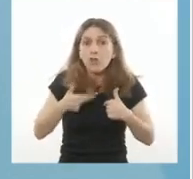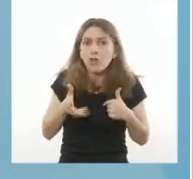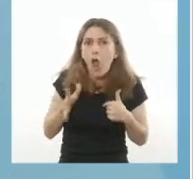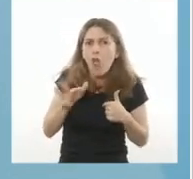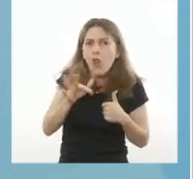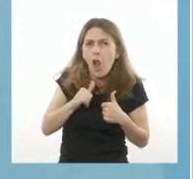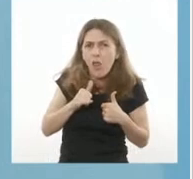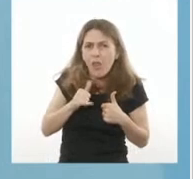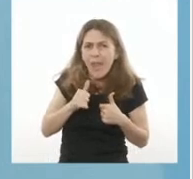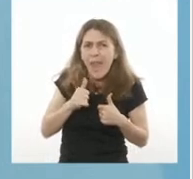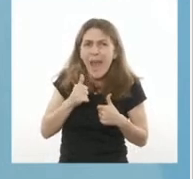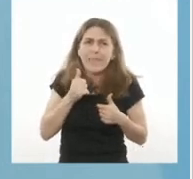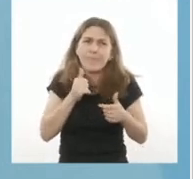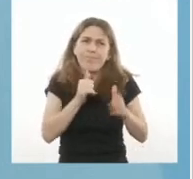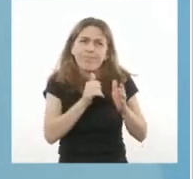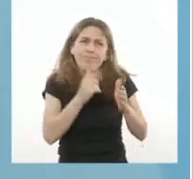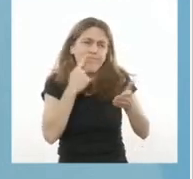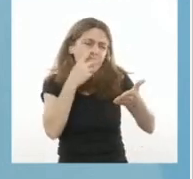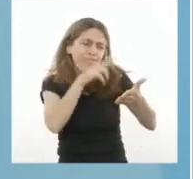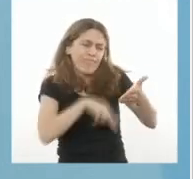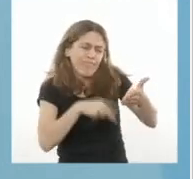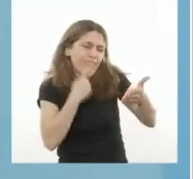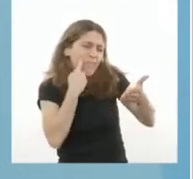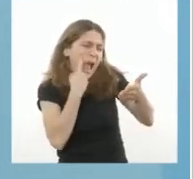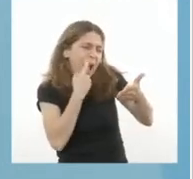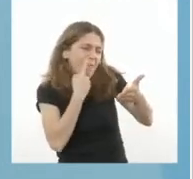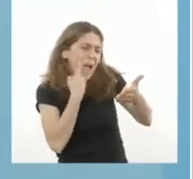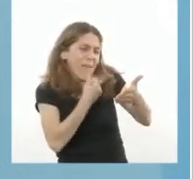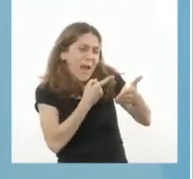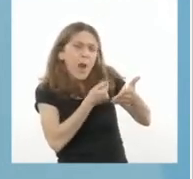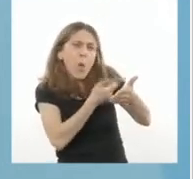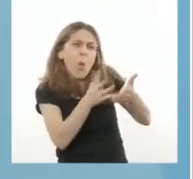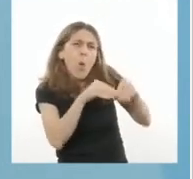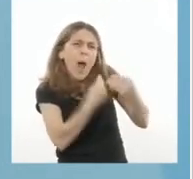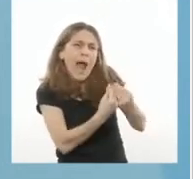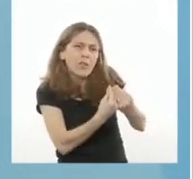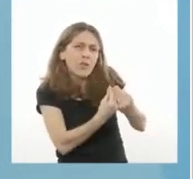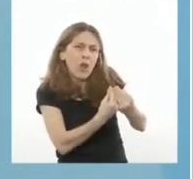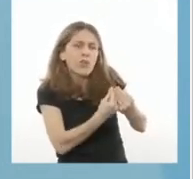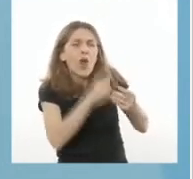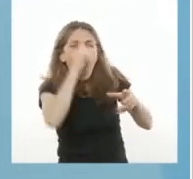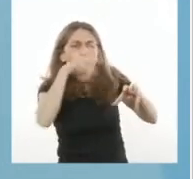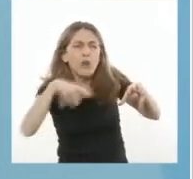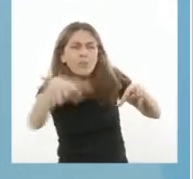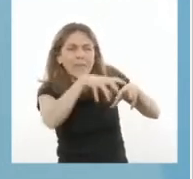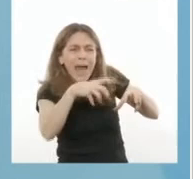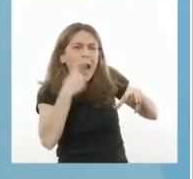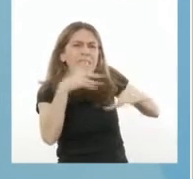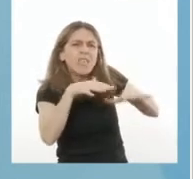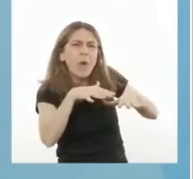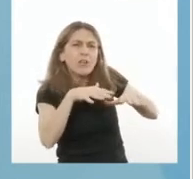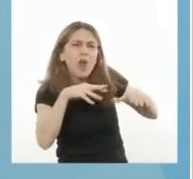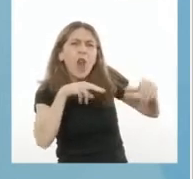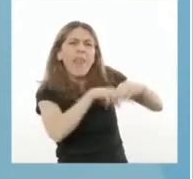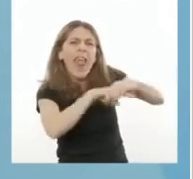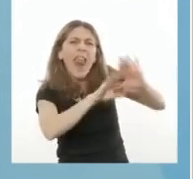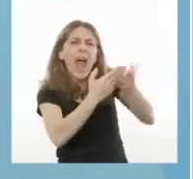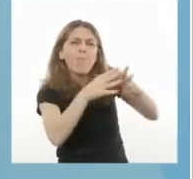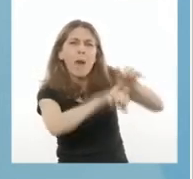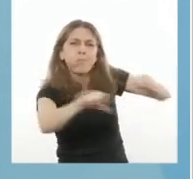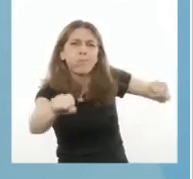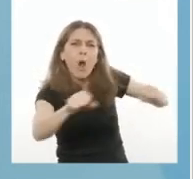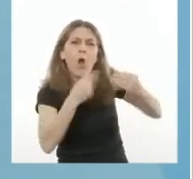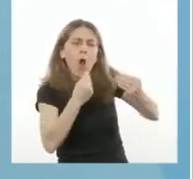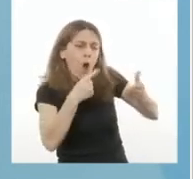Reviso la cantidad de casos. Reviso la ocupación de camas de terapia intensiva. Y